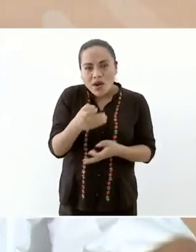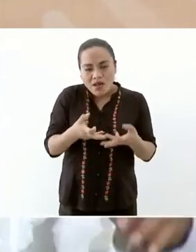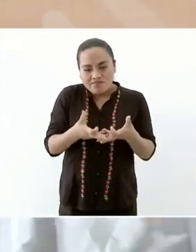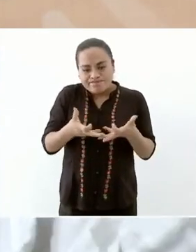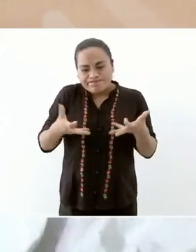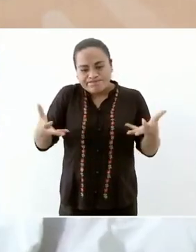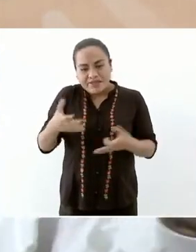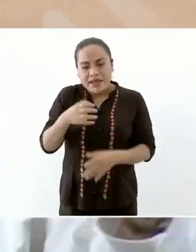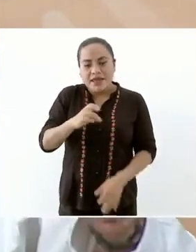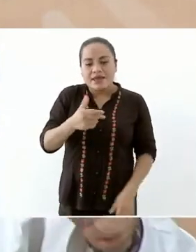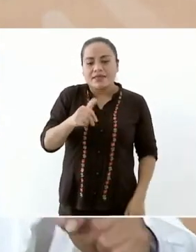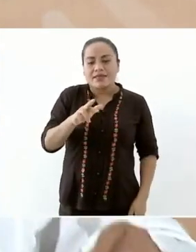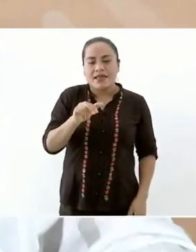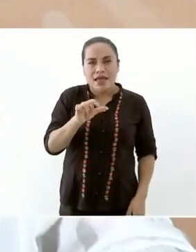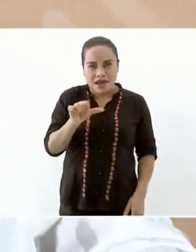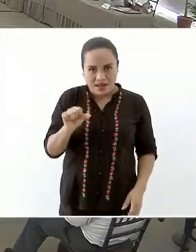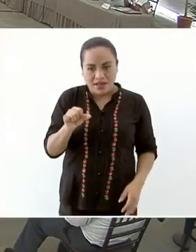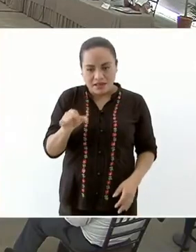las tres mil